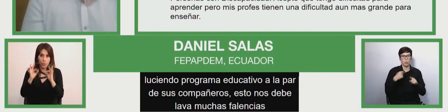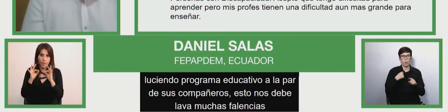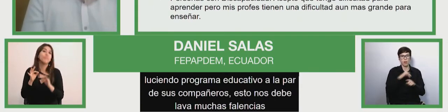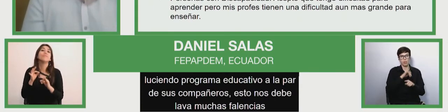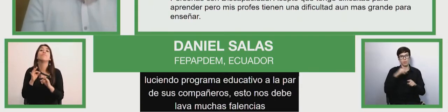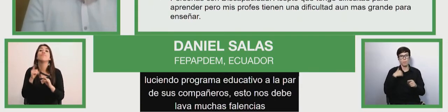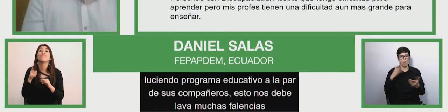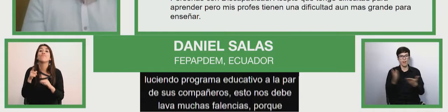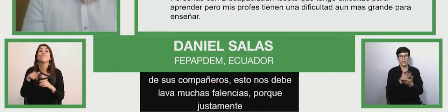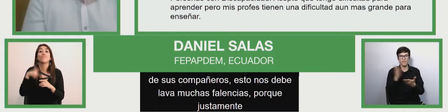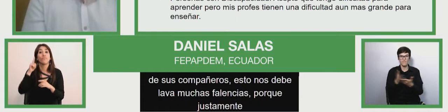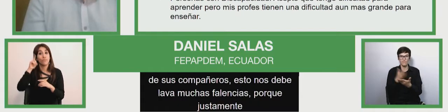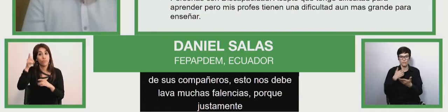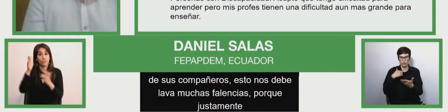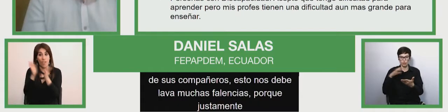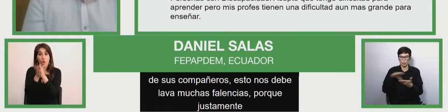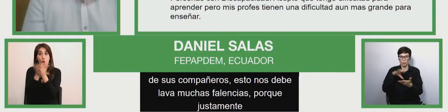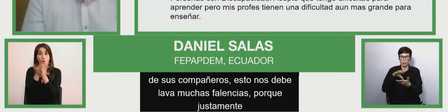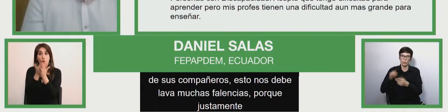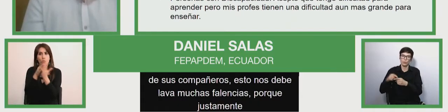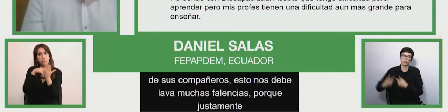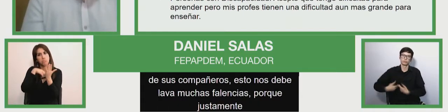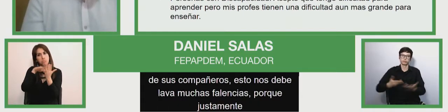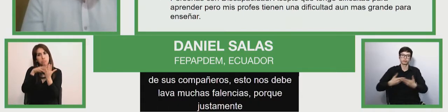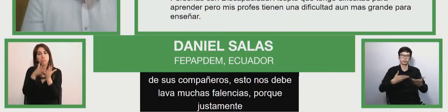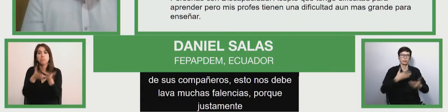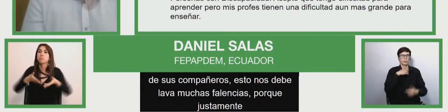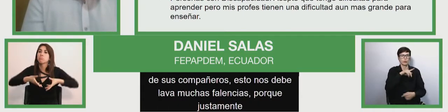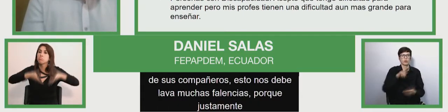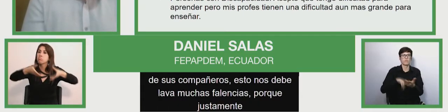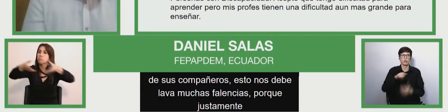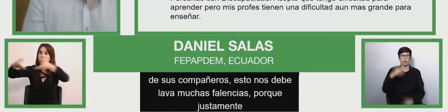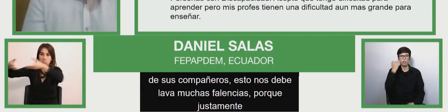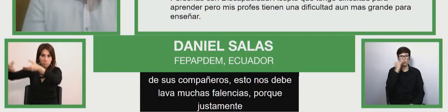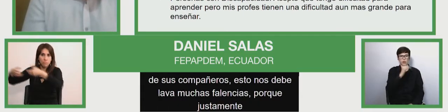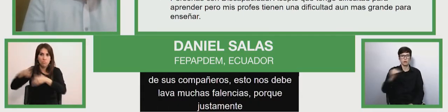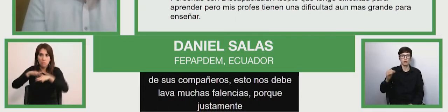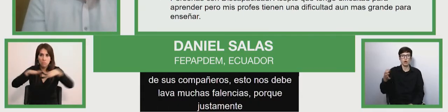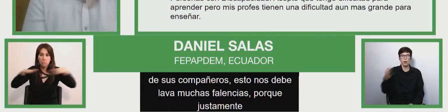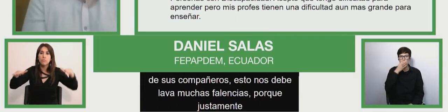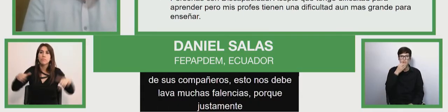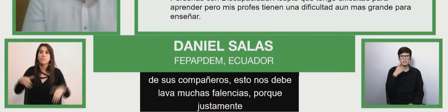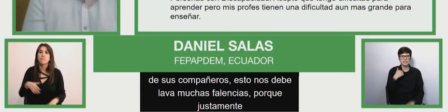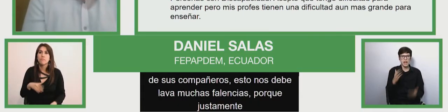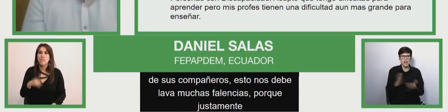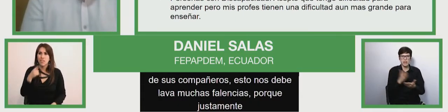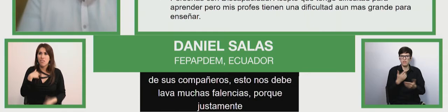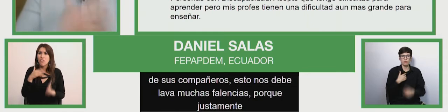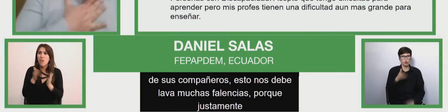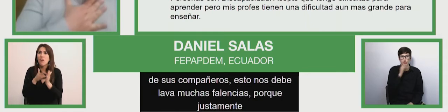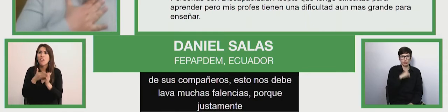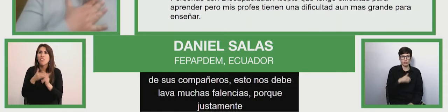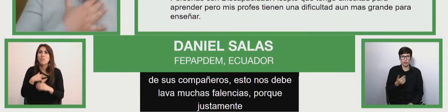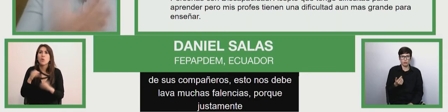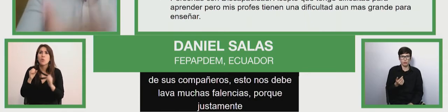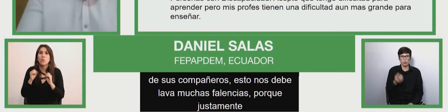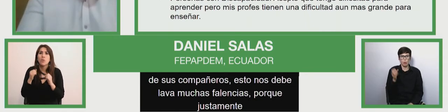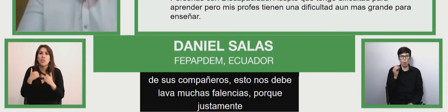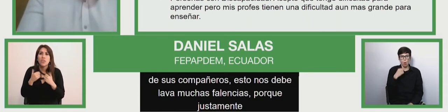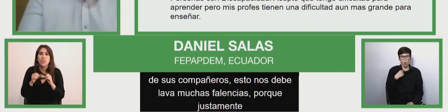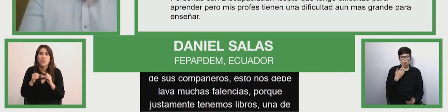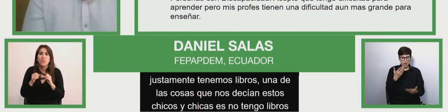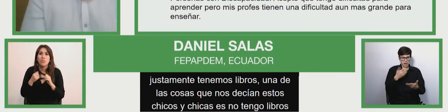porque una de las cosas que nos decían estos chicos y chicas eran, no tengo libros, el libro que tengo avanza demasiado rápido, o yo nunca me veo